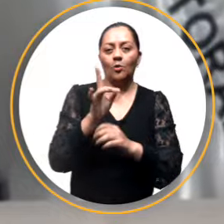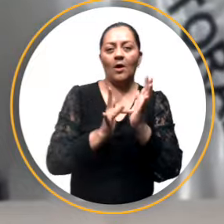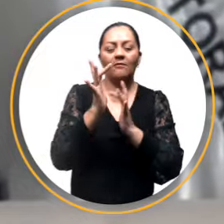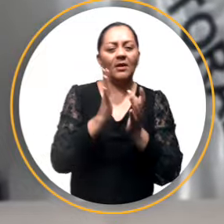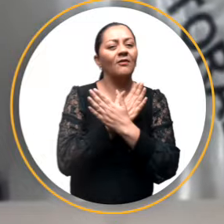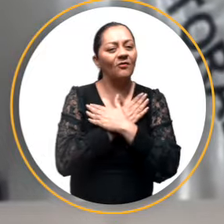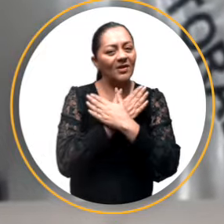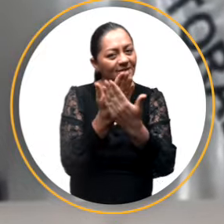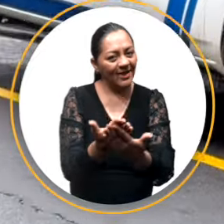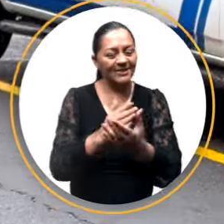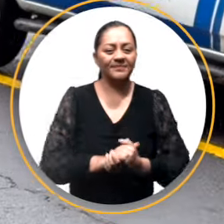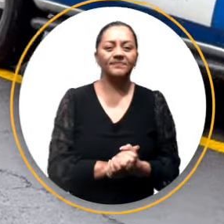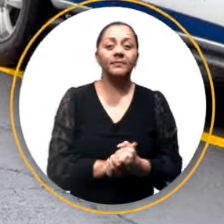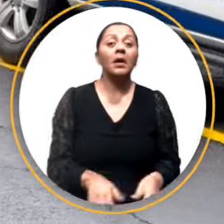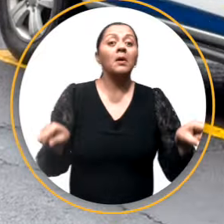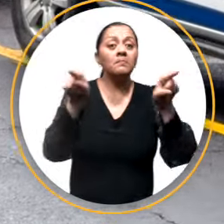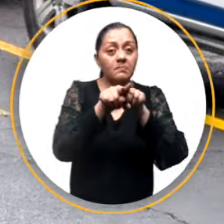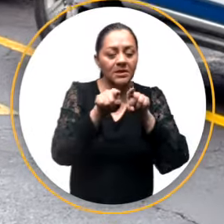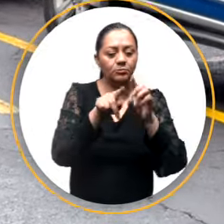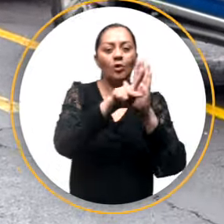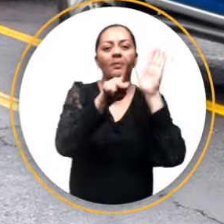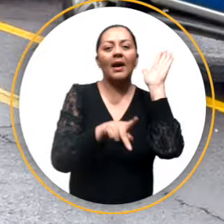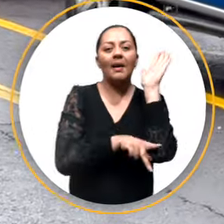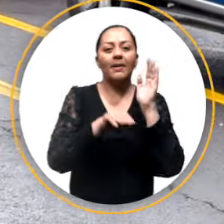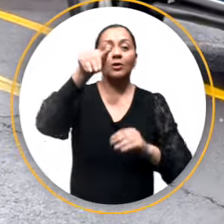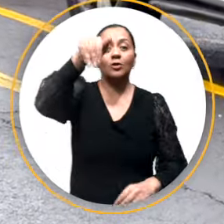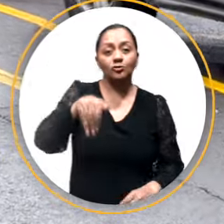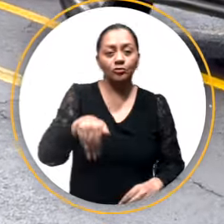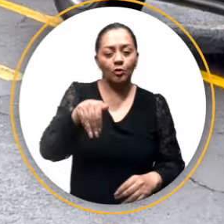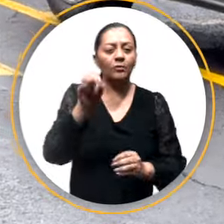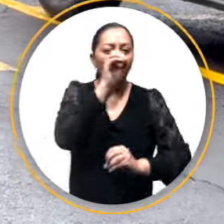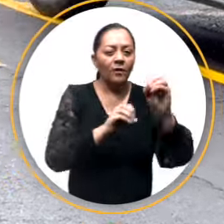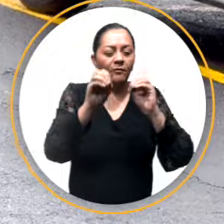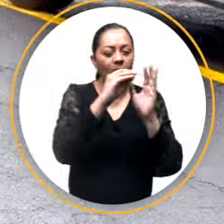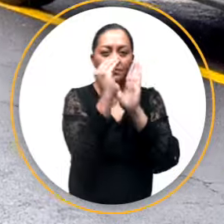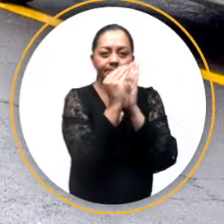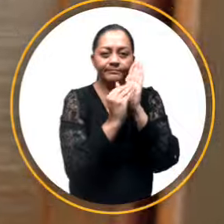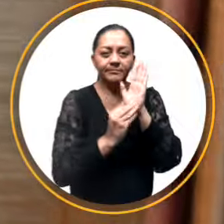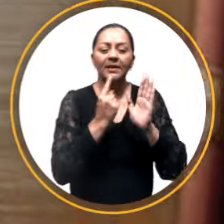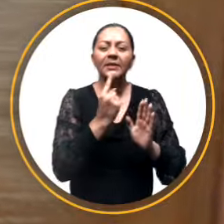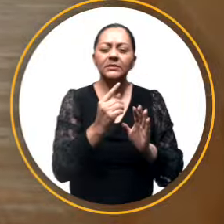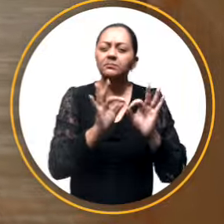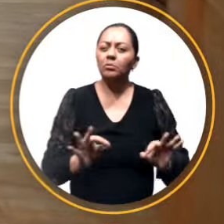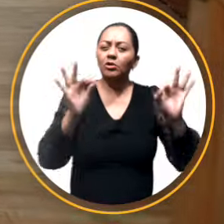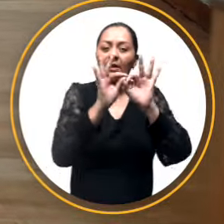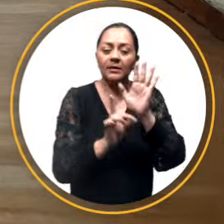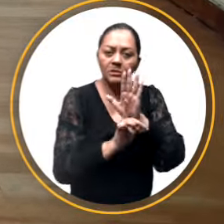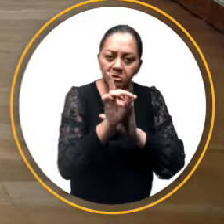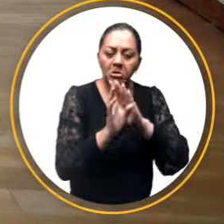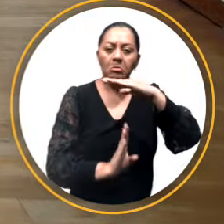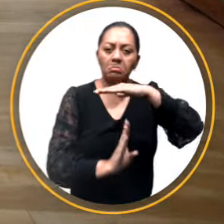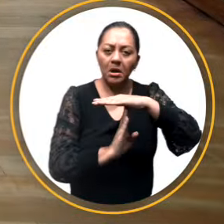electoral. Felicidades. Asimismo, el Parlamento del Mercosur, en su informe de observación electoral, destacó el desarrollo